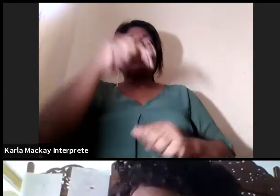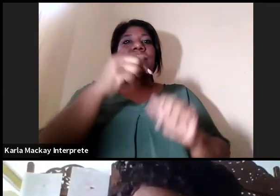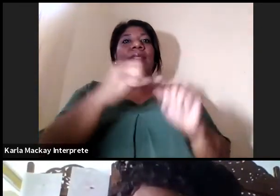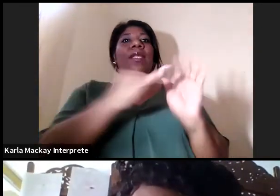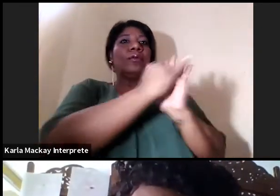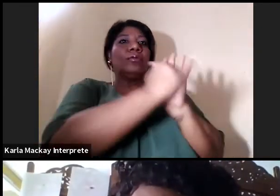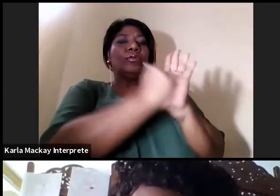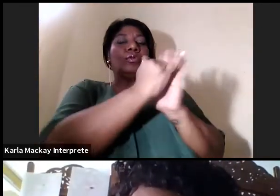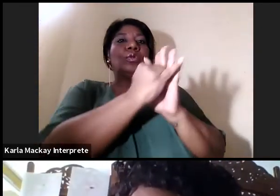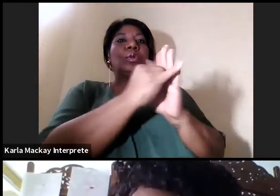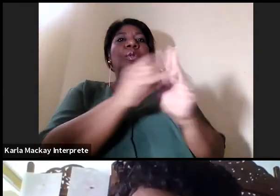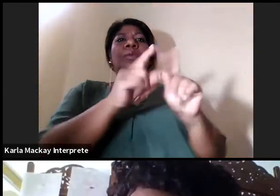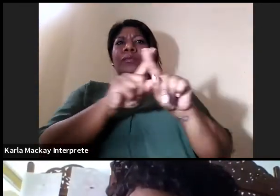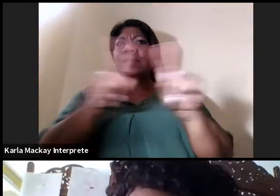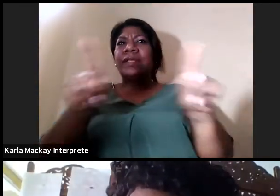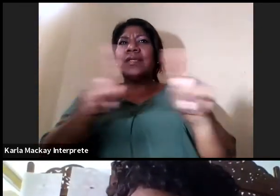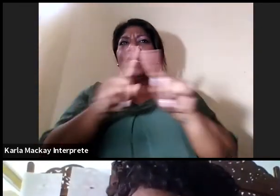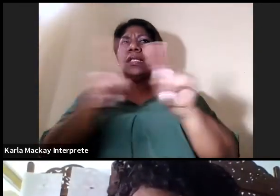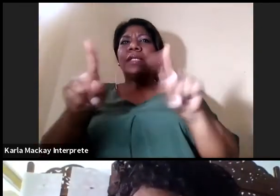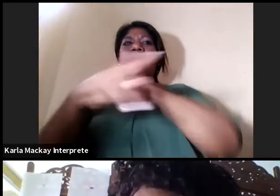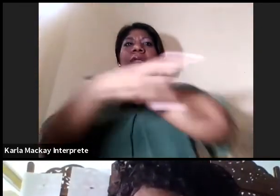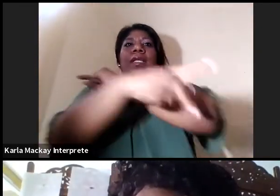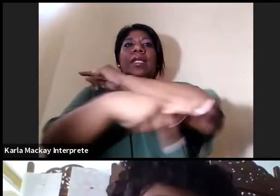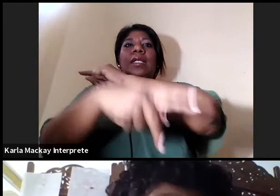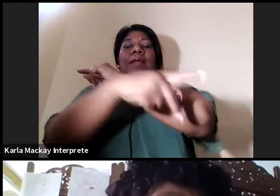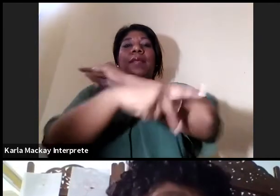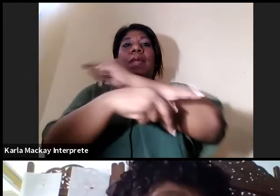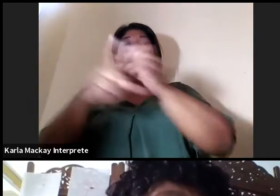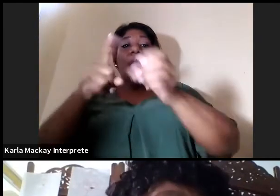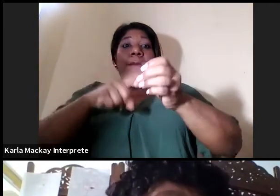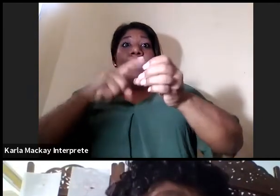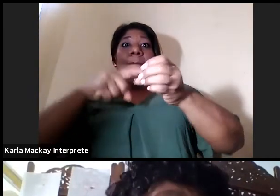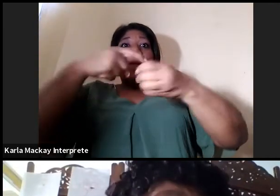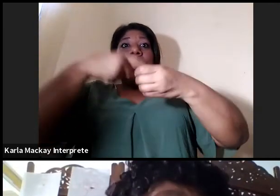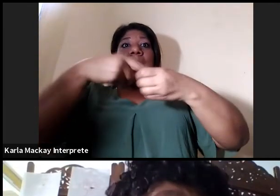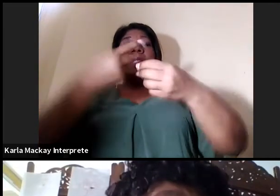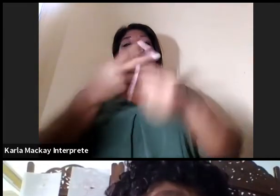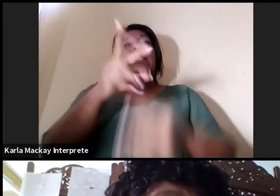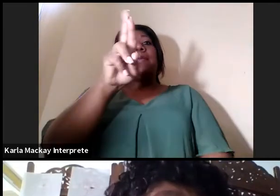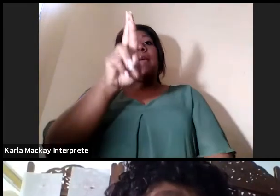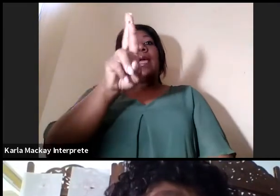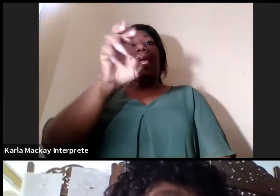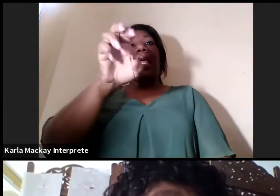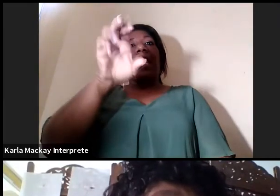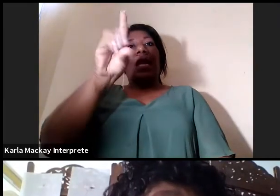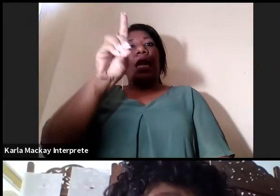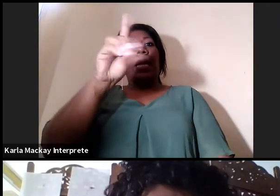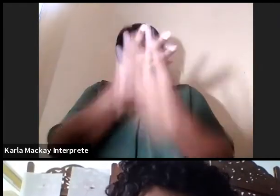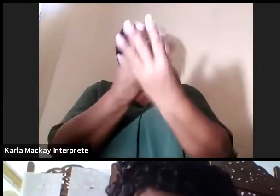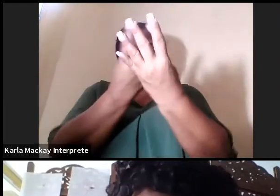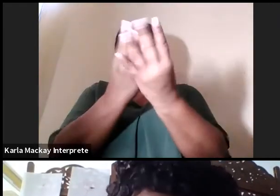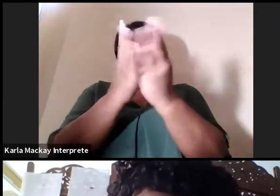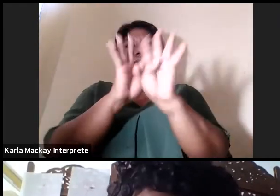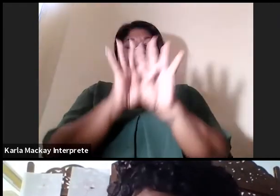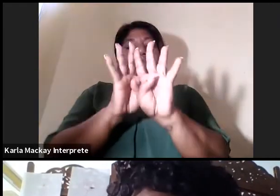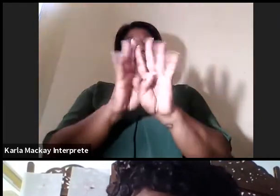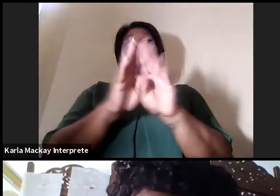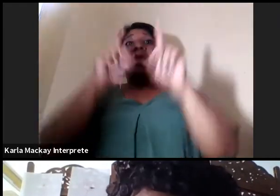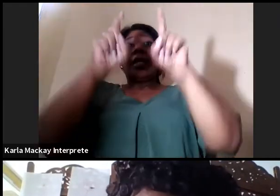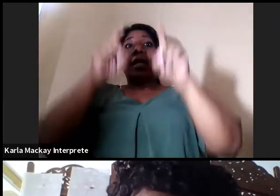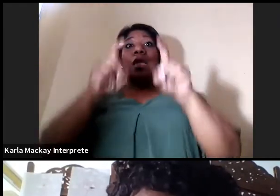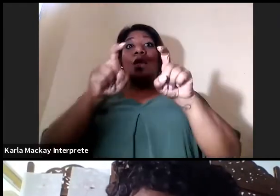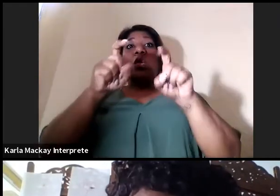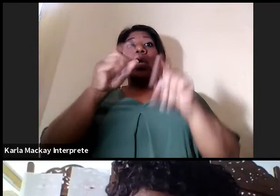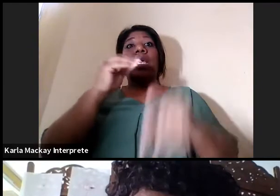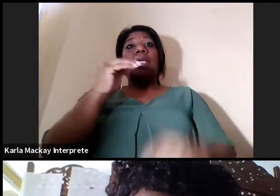hermanos, desde la red de cooperación e internacionalización de la educación superior en América Central, la red